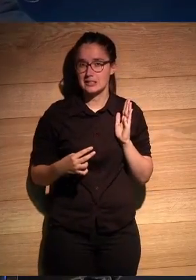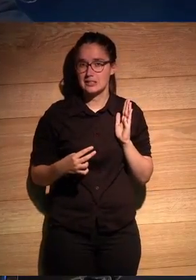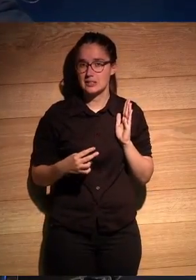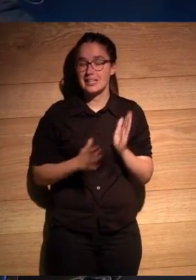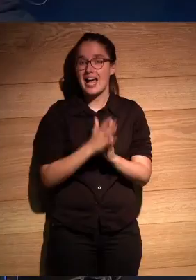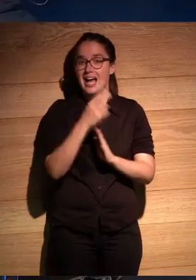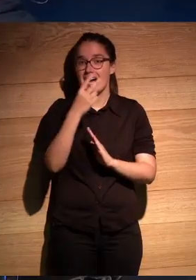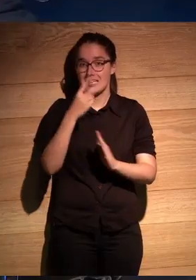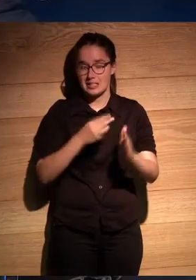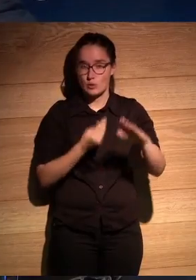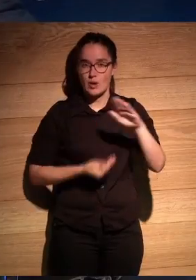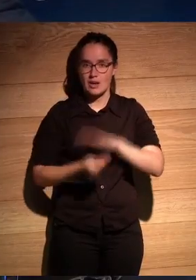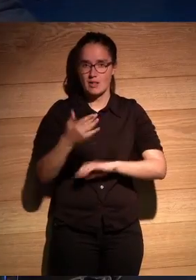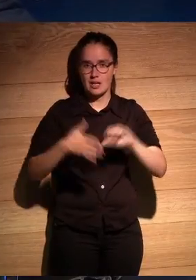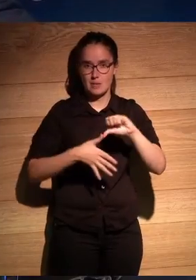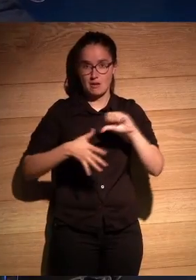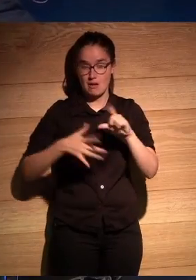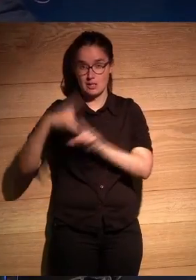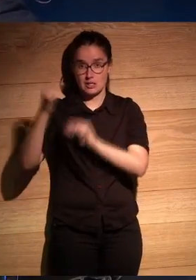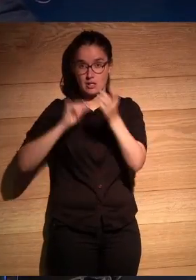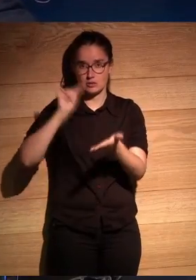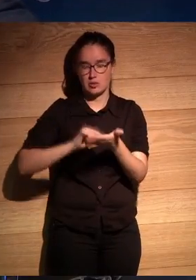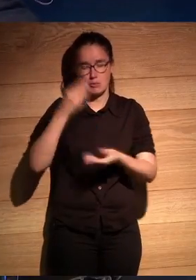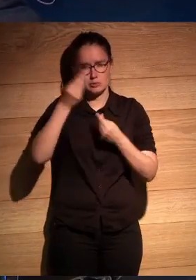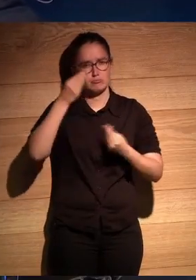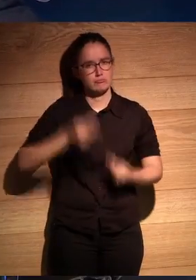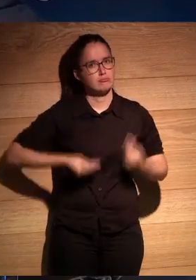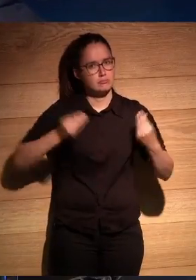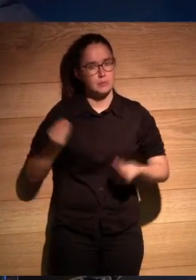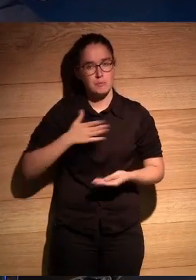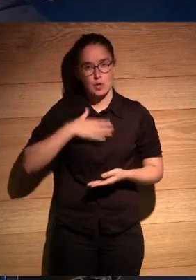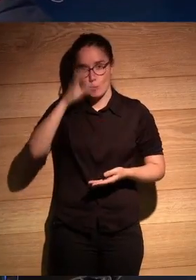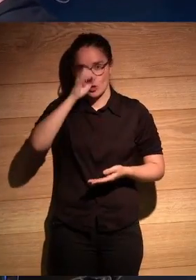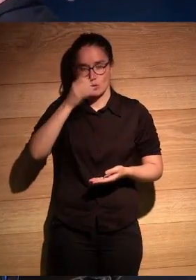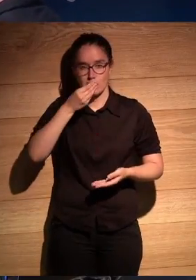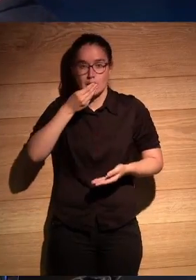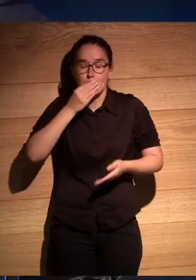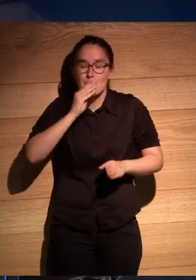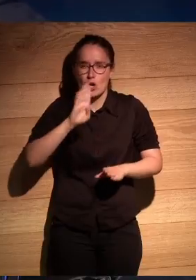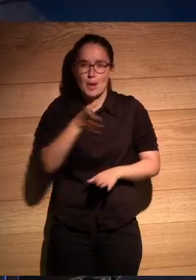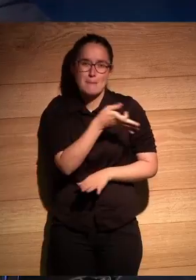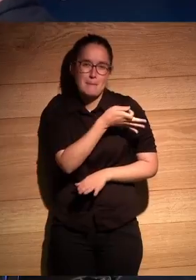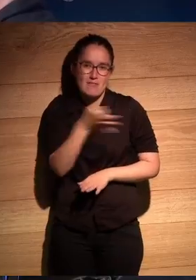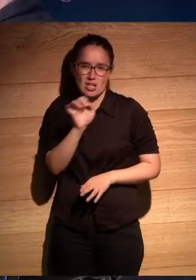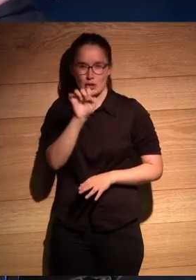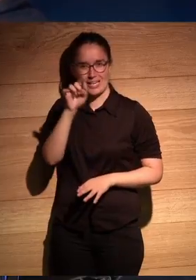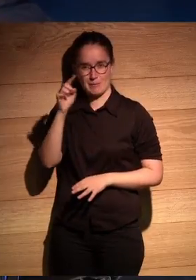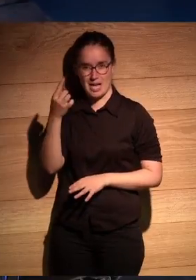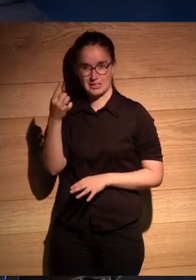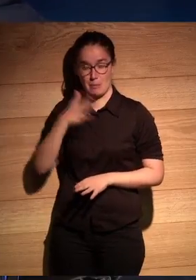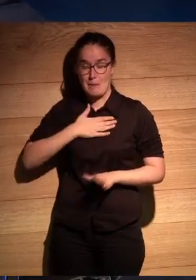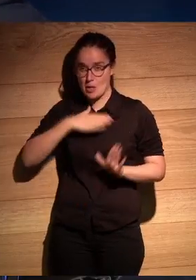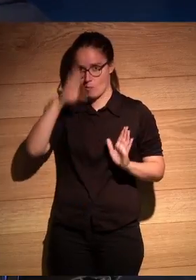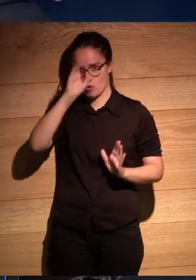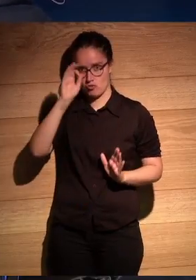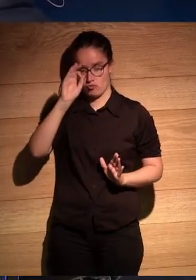la literatura nace en América Latina y Estrella Distante que me había parecido formidable que para mí es tal vez el libro más perfecto para